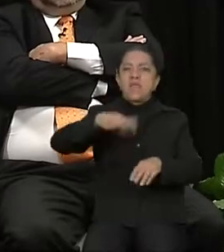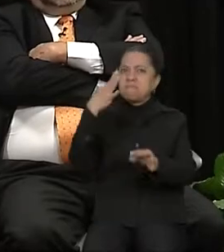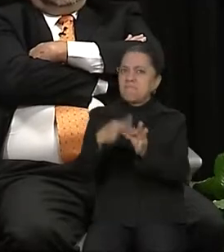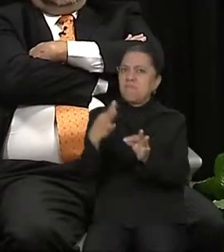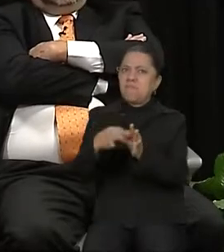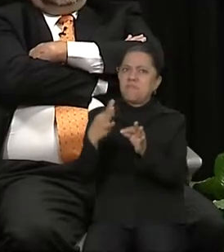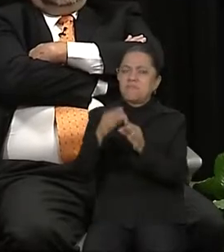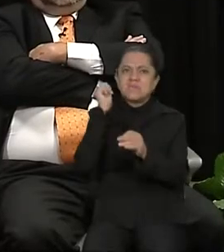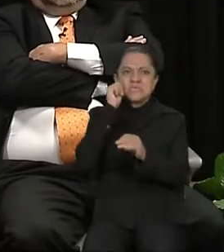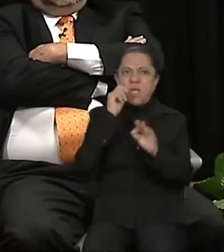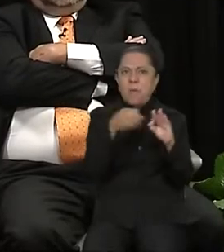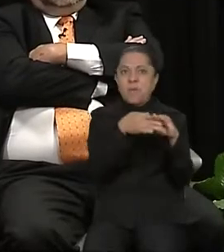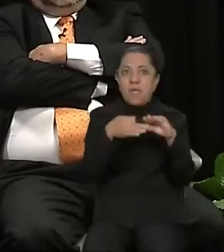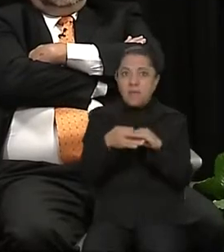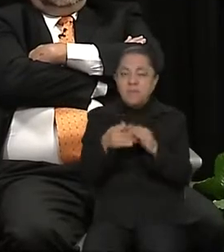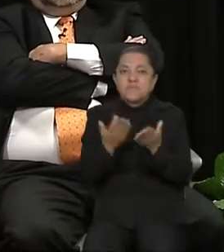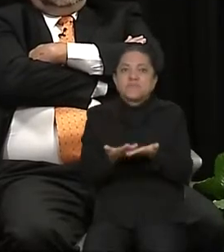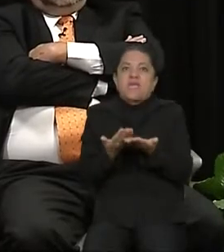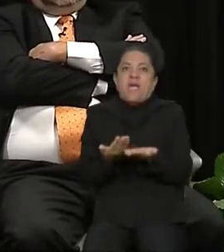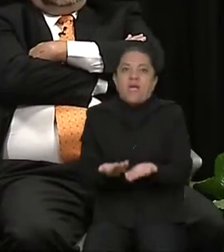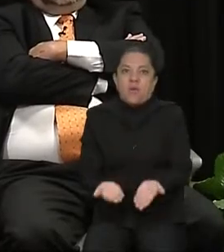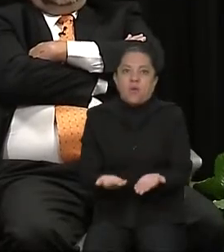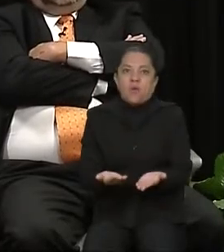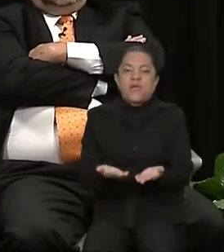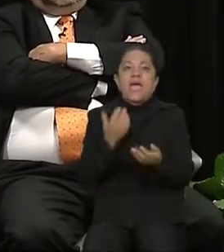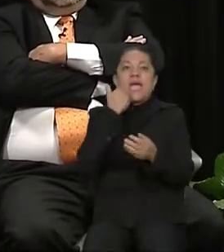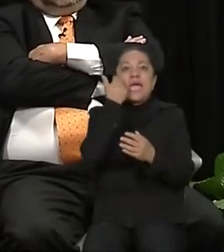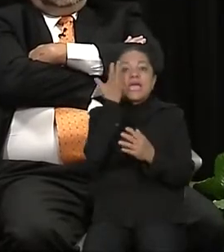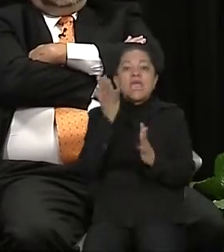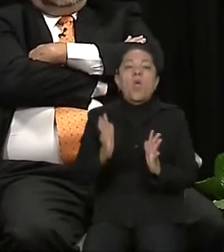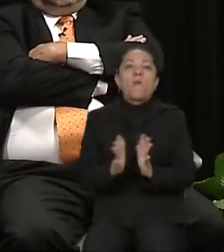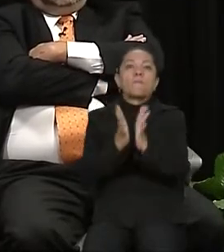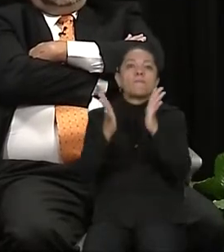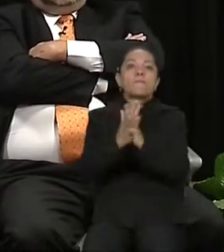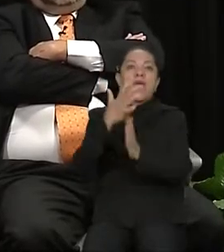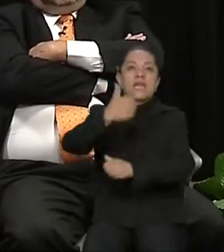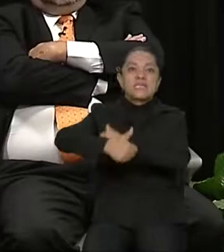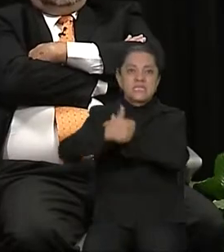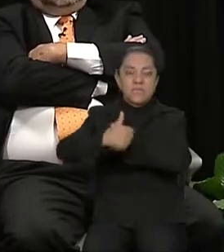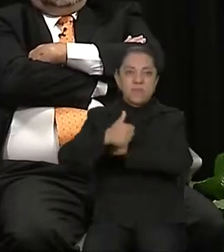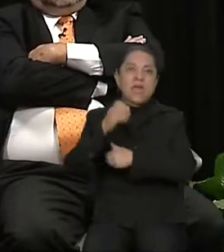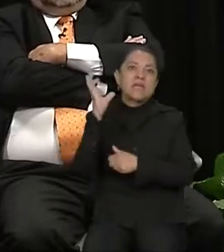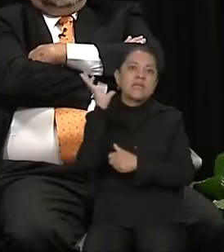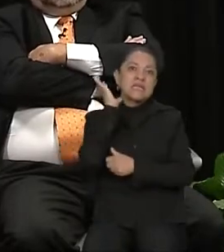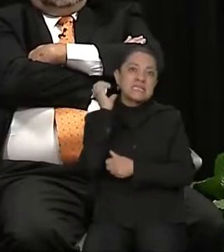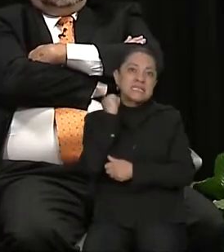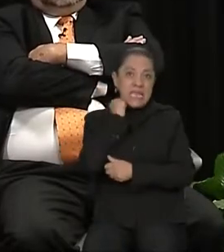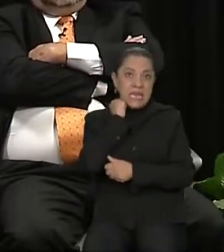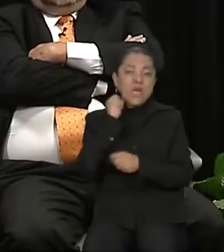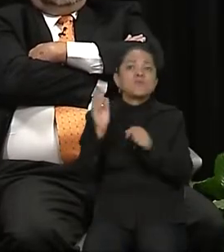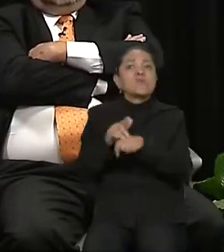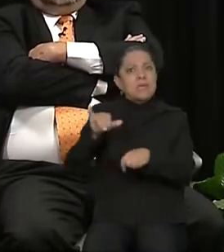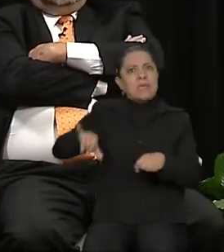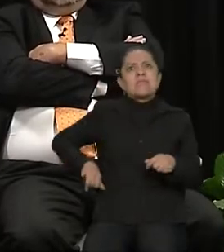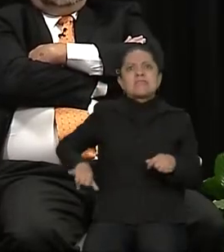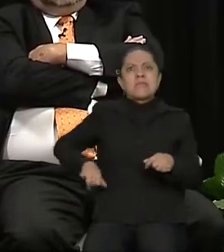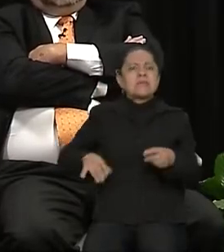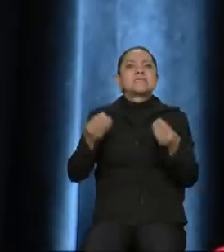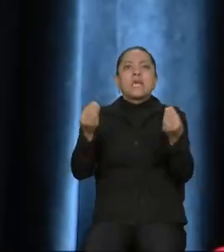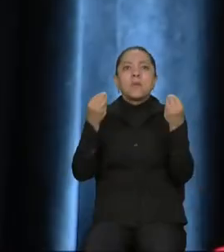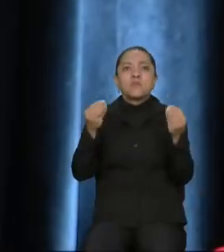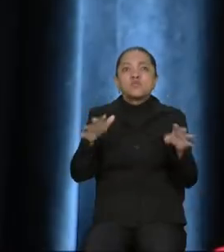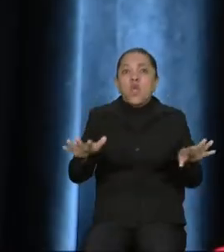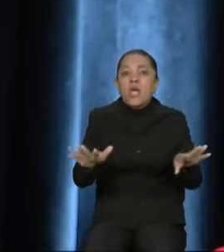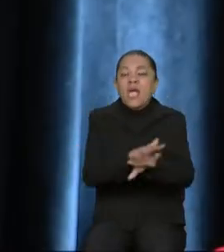En esta ocasión, quiero participar en el Senado, porque me interesa muchísimo cambiar la triste realidad